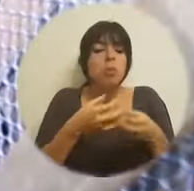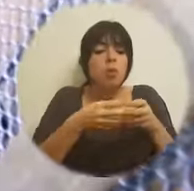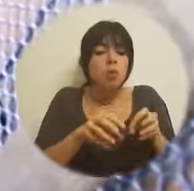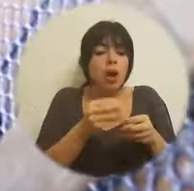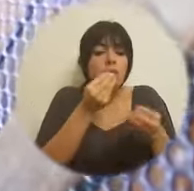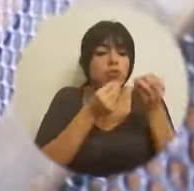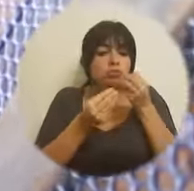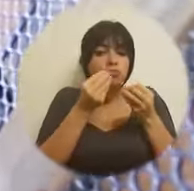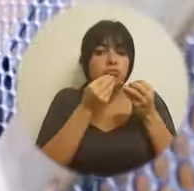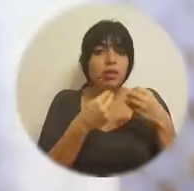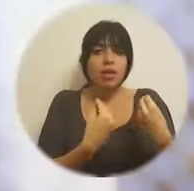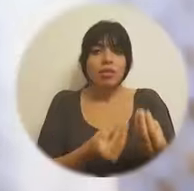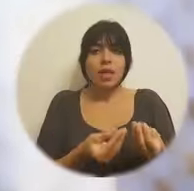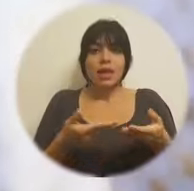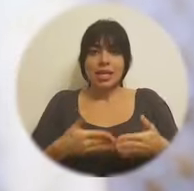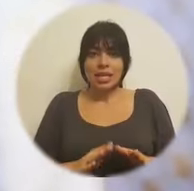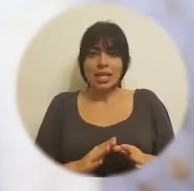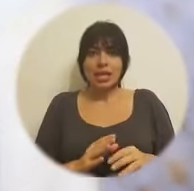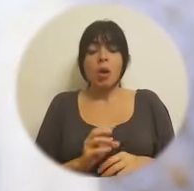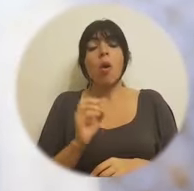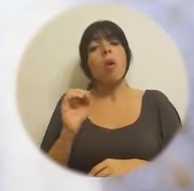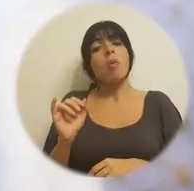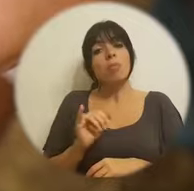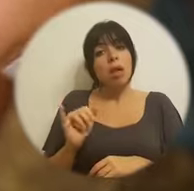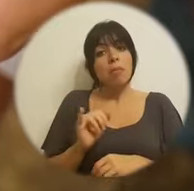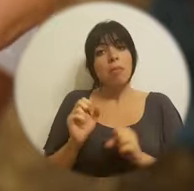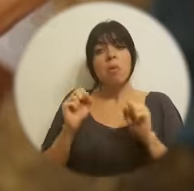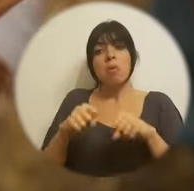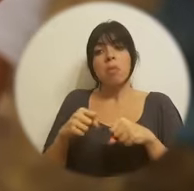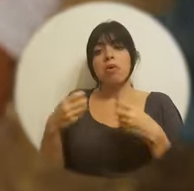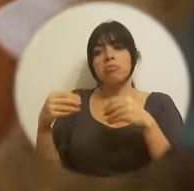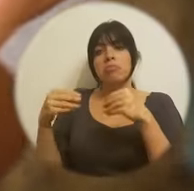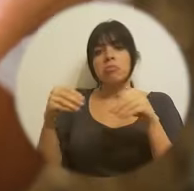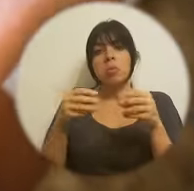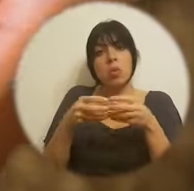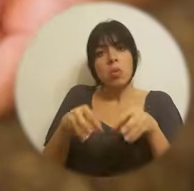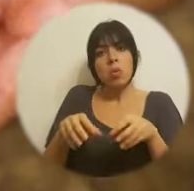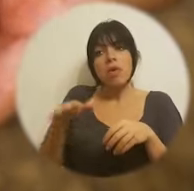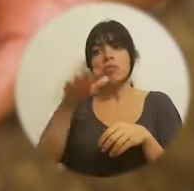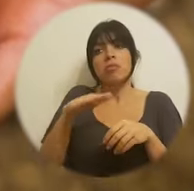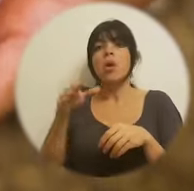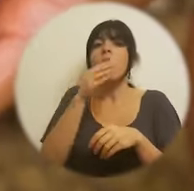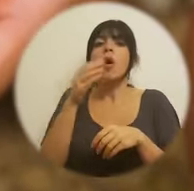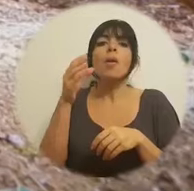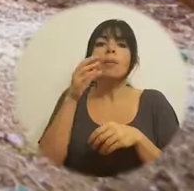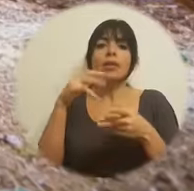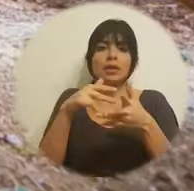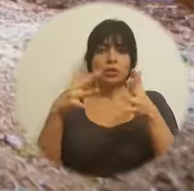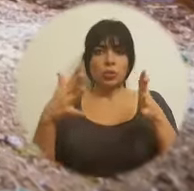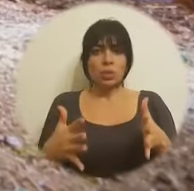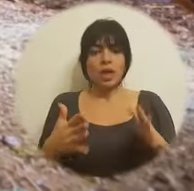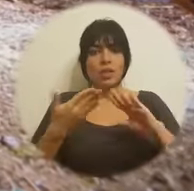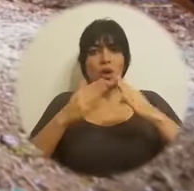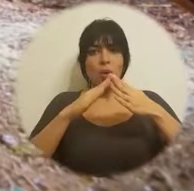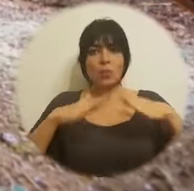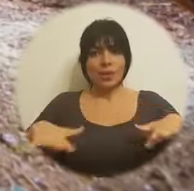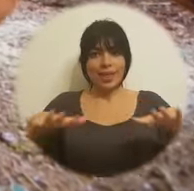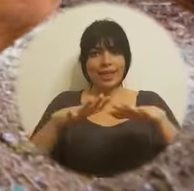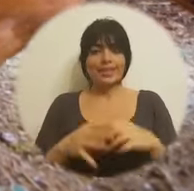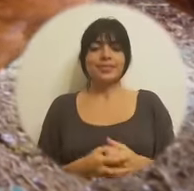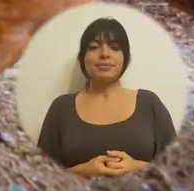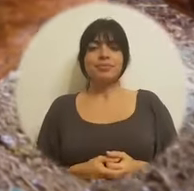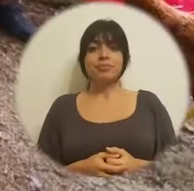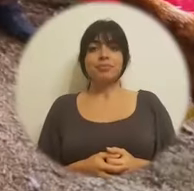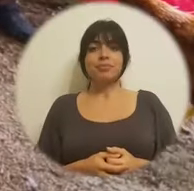tener un huevito para darles a sus hijos o inclusive puedan comercializarlo dentro de los comedores estudiantiles en las